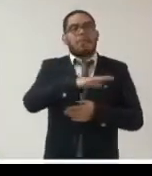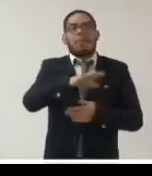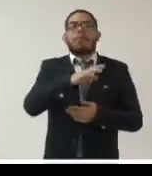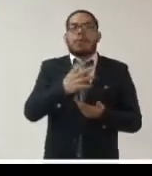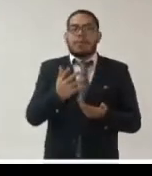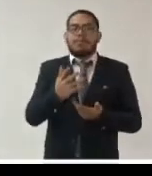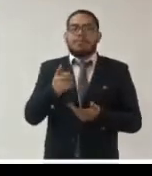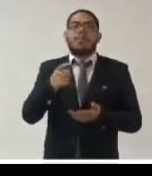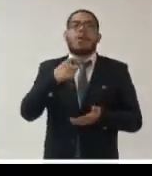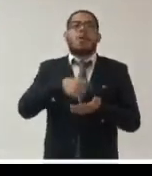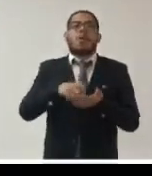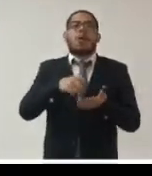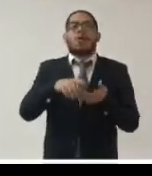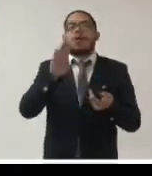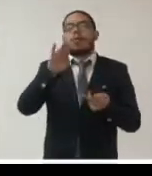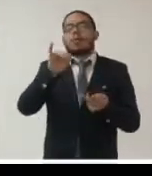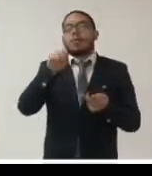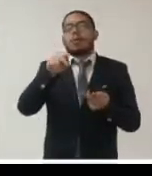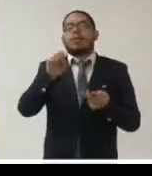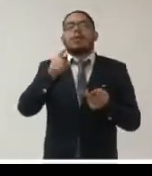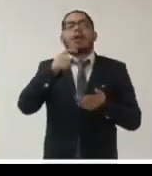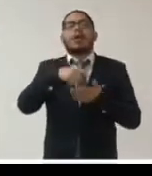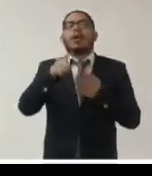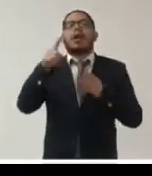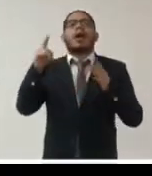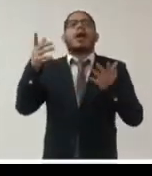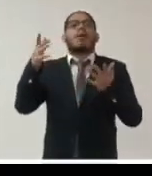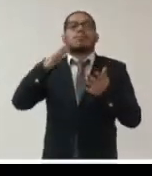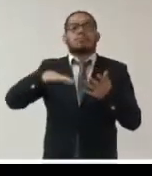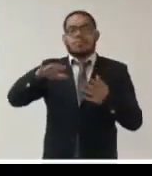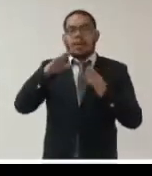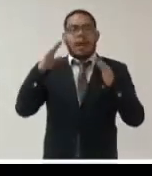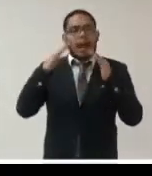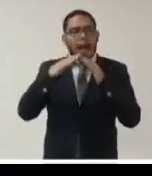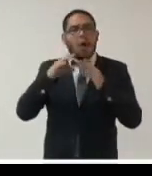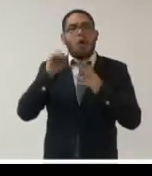compras de bienes o servicios esto debe